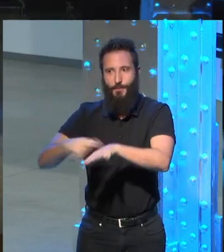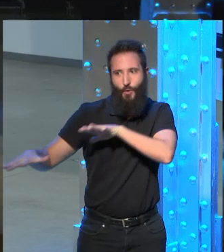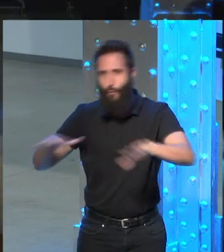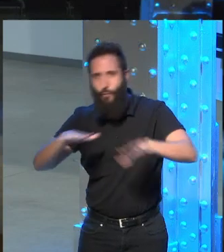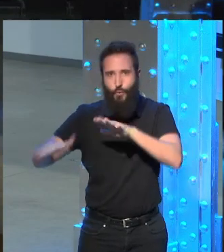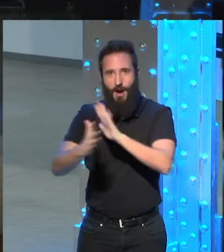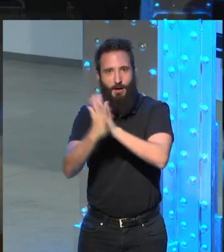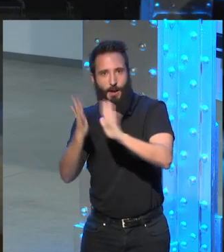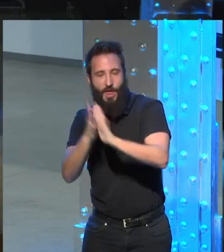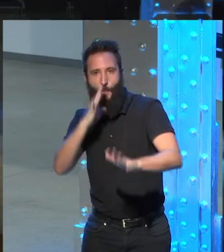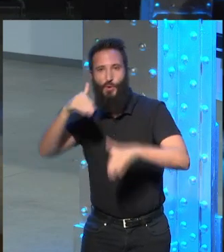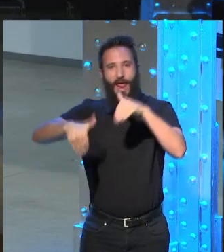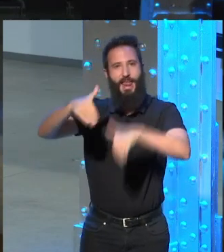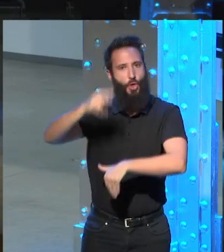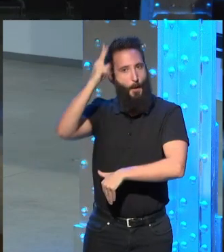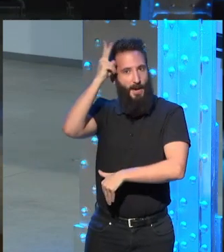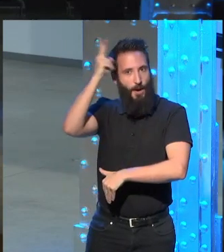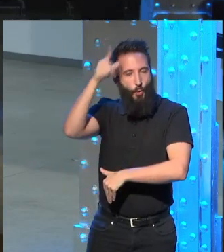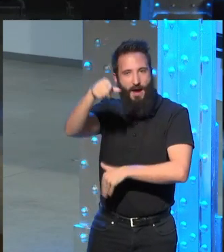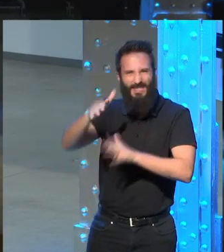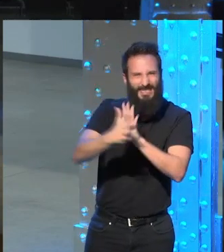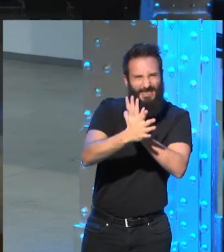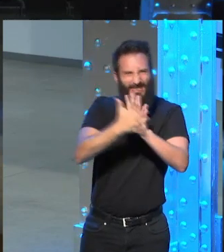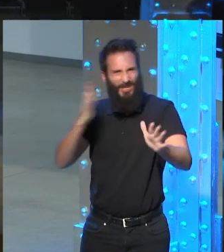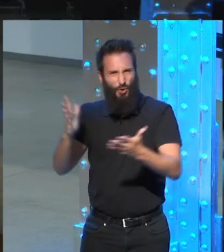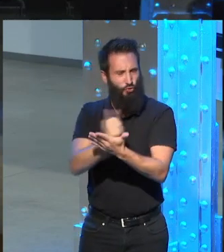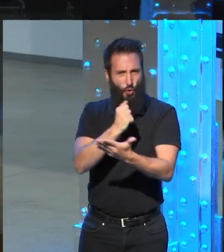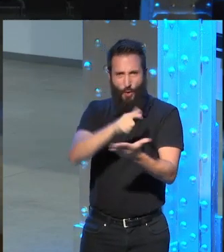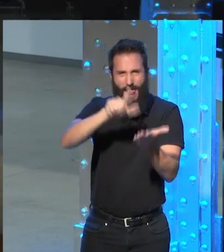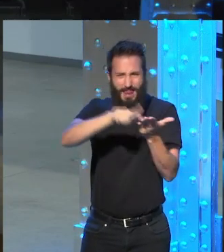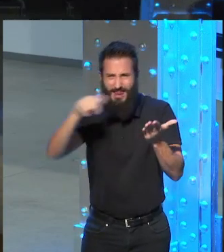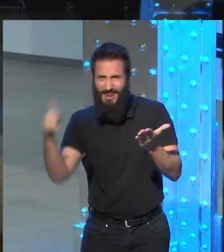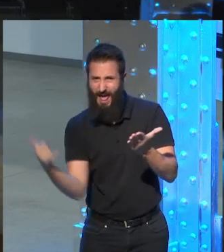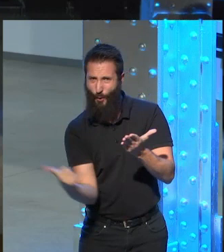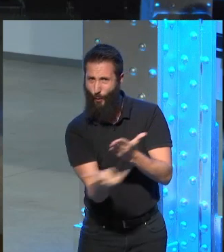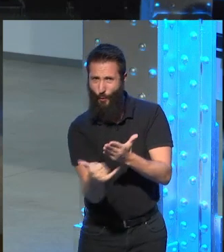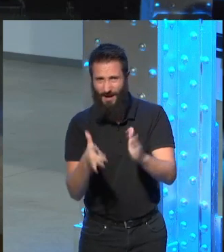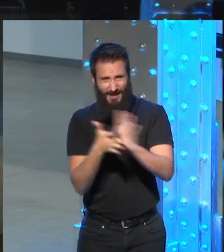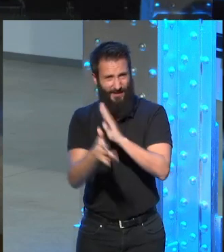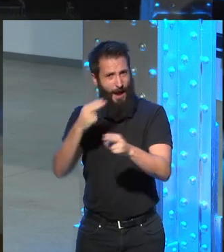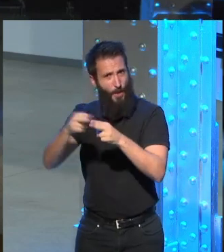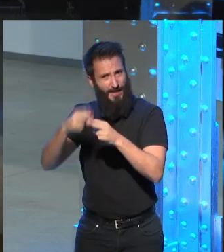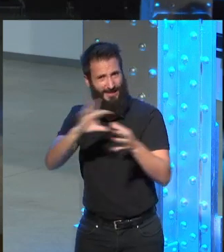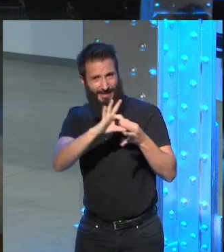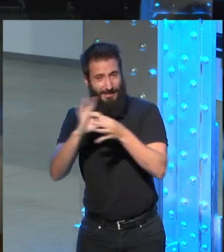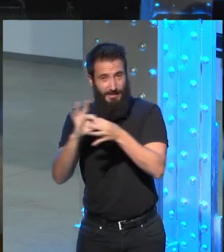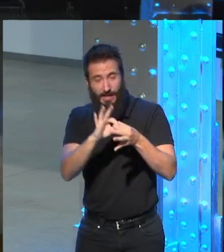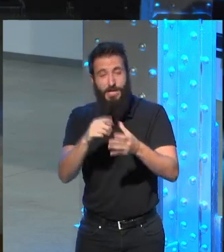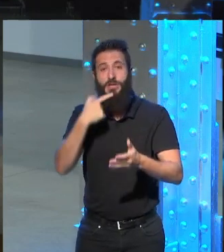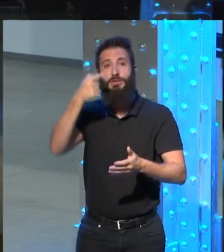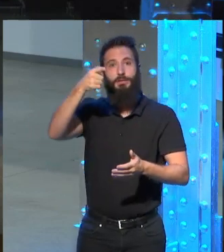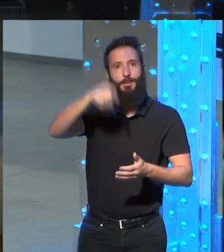elecciones en el Perú, en que todo ocurre muy rápido, en que el lenguaje es el lenguaje de la política. Y